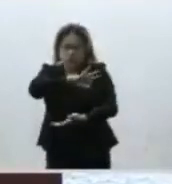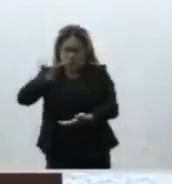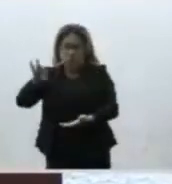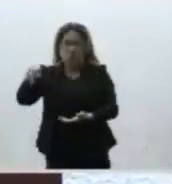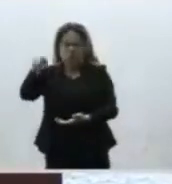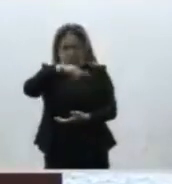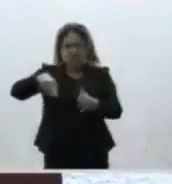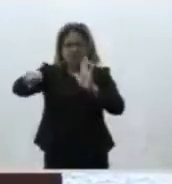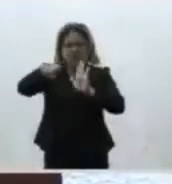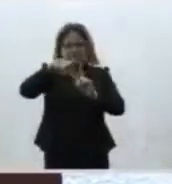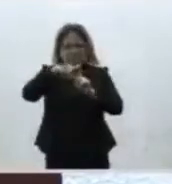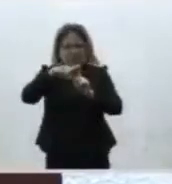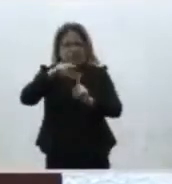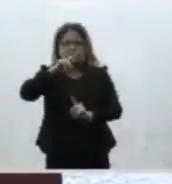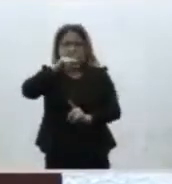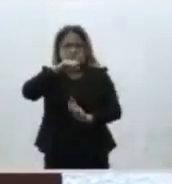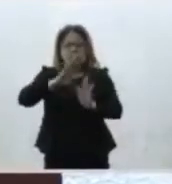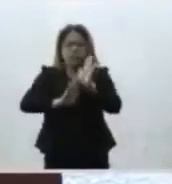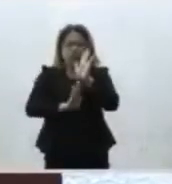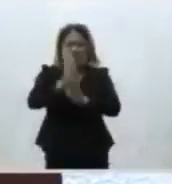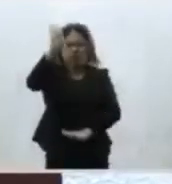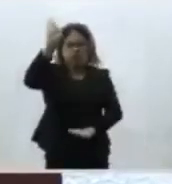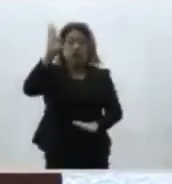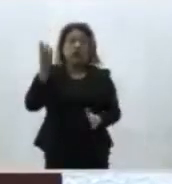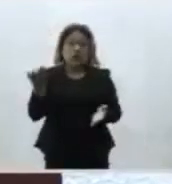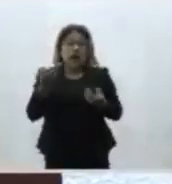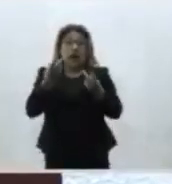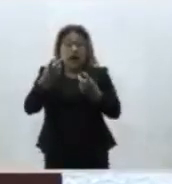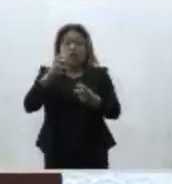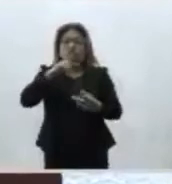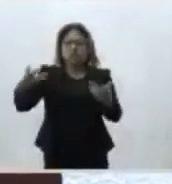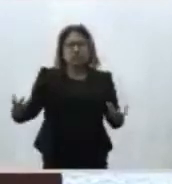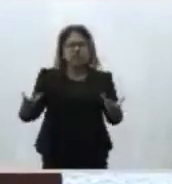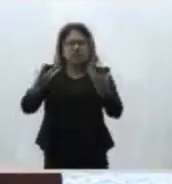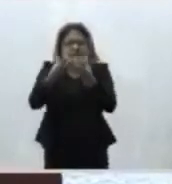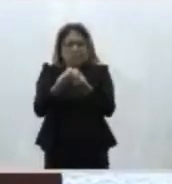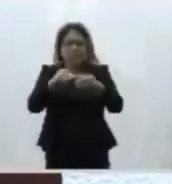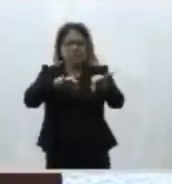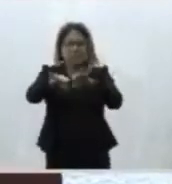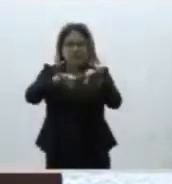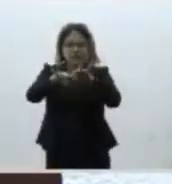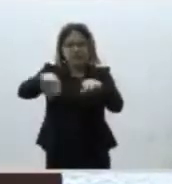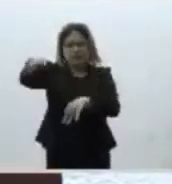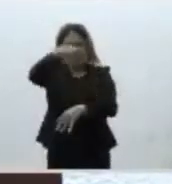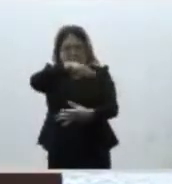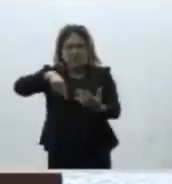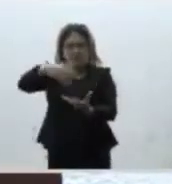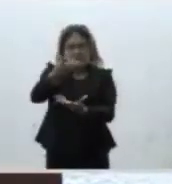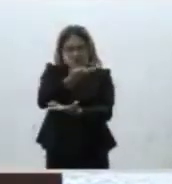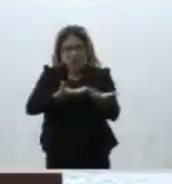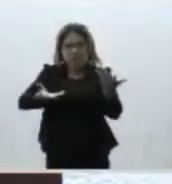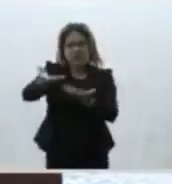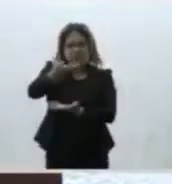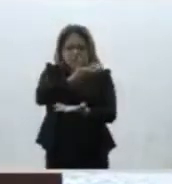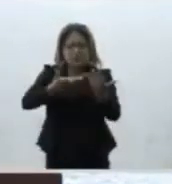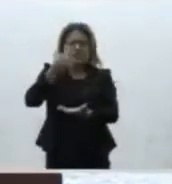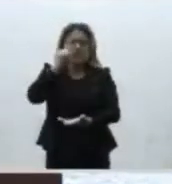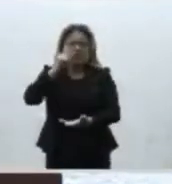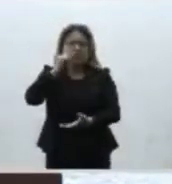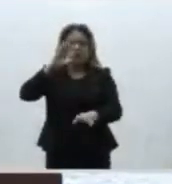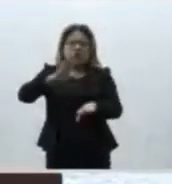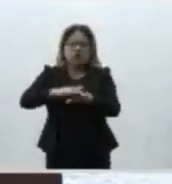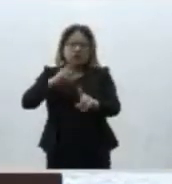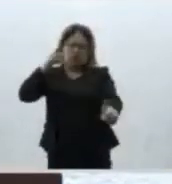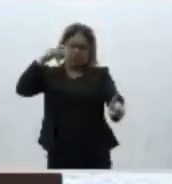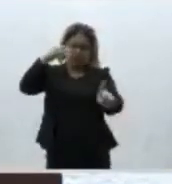nos asumamos como parte de un todo armónico será posible trabajar por la sinergia que cumplir nuestro objetivo común